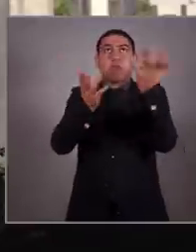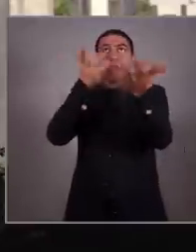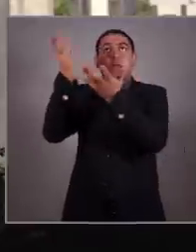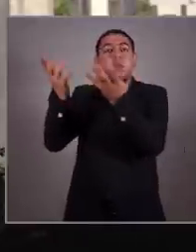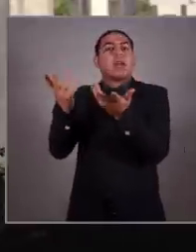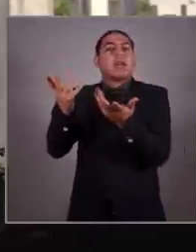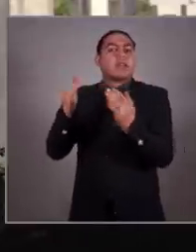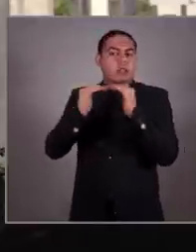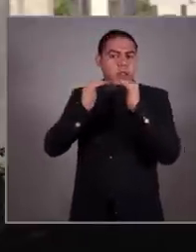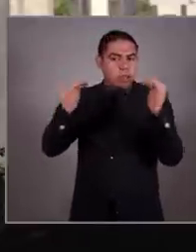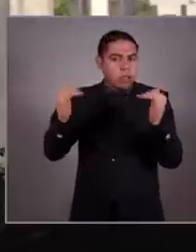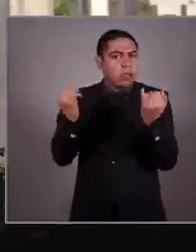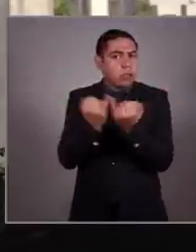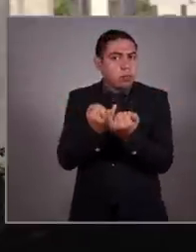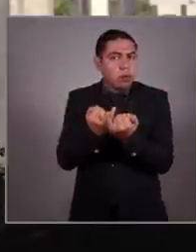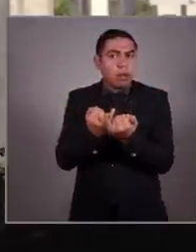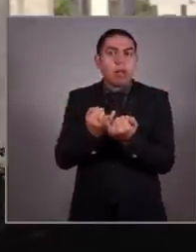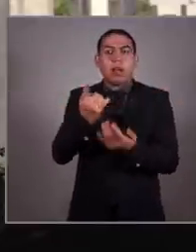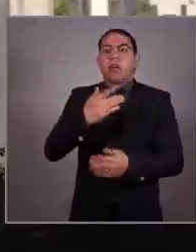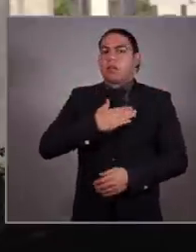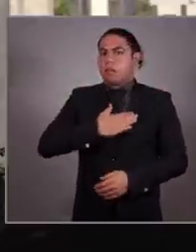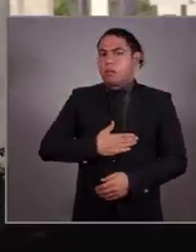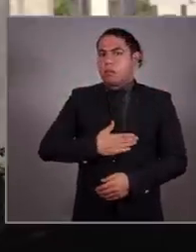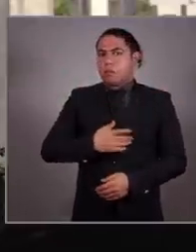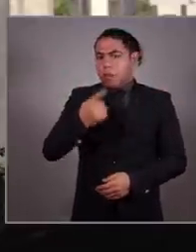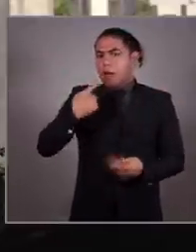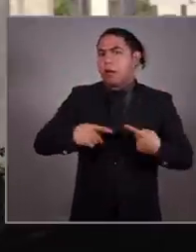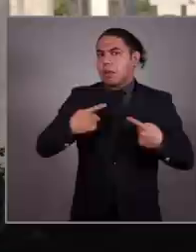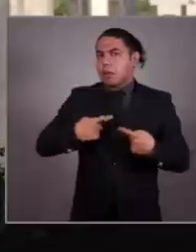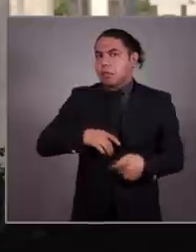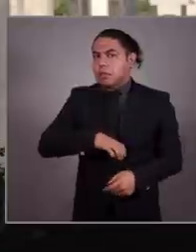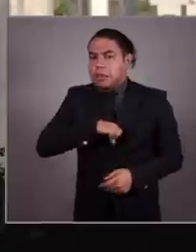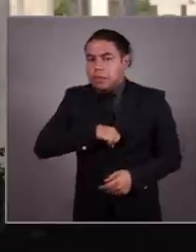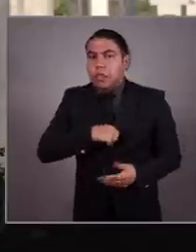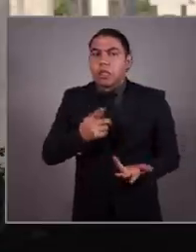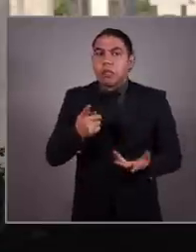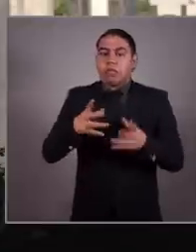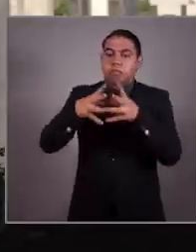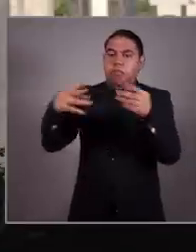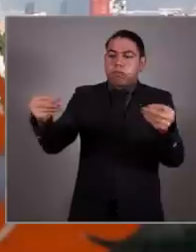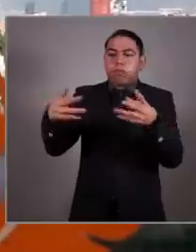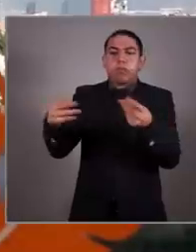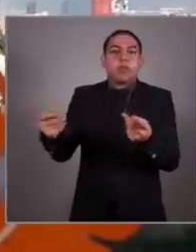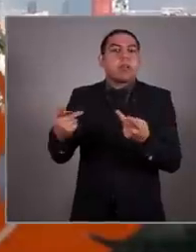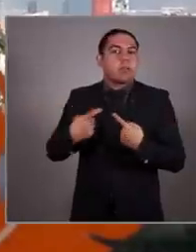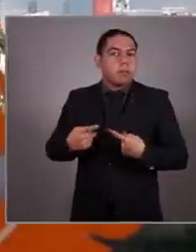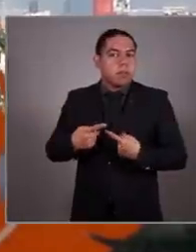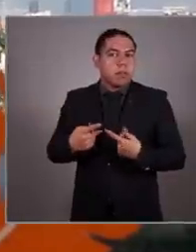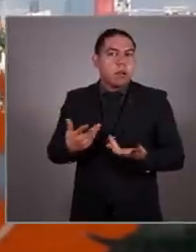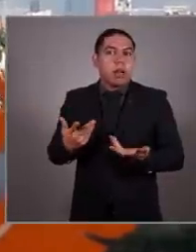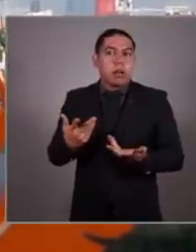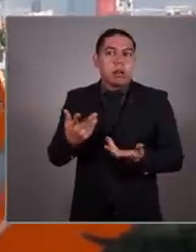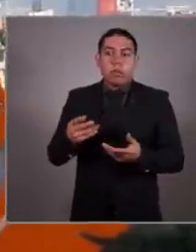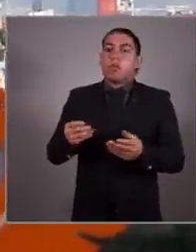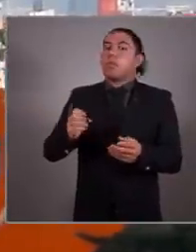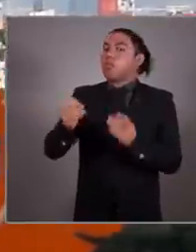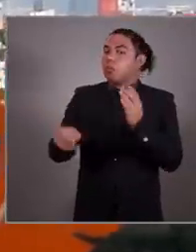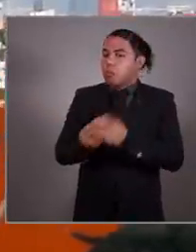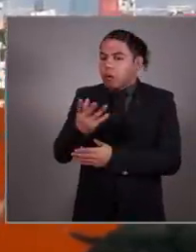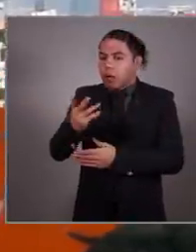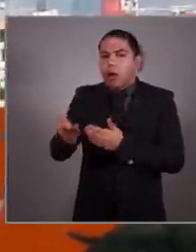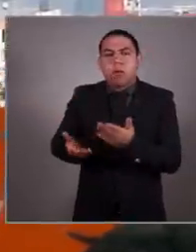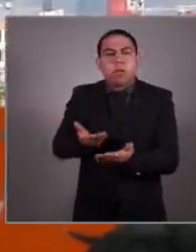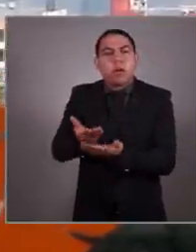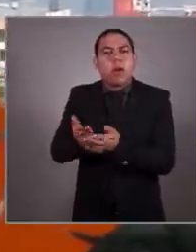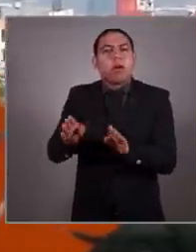por la igualdad, por la justicia para las víctimas, por los desaparecidos. El nuevo trato es la convicción